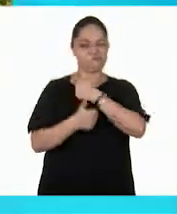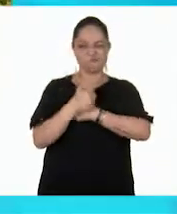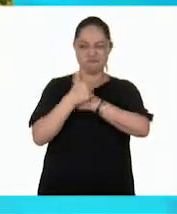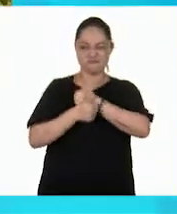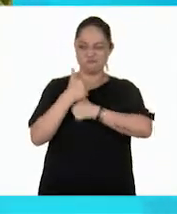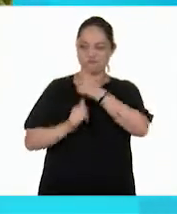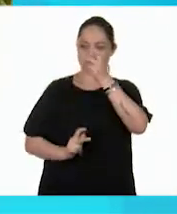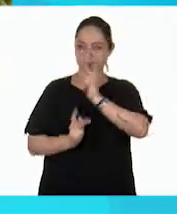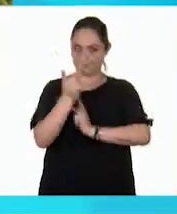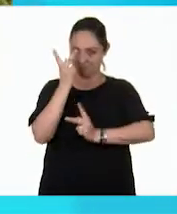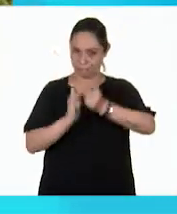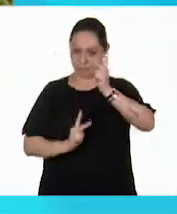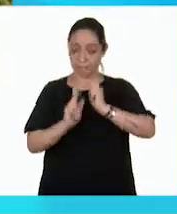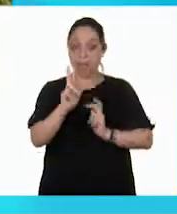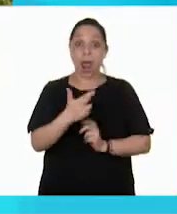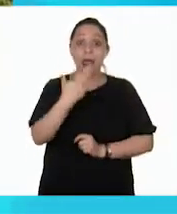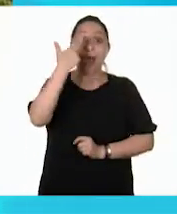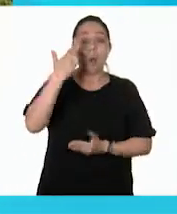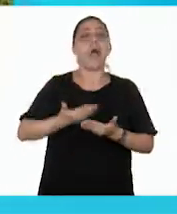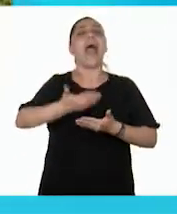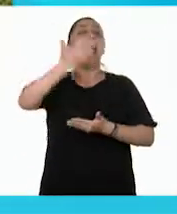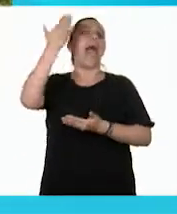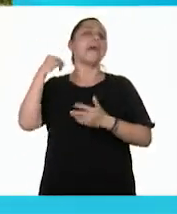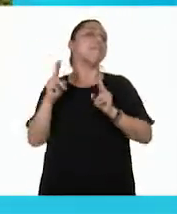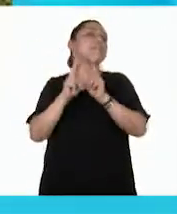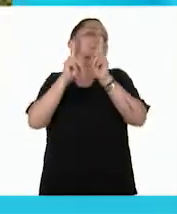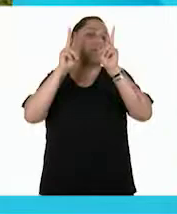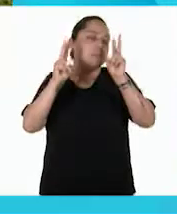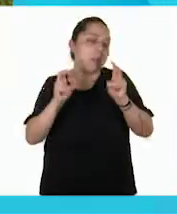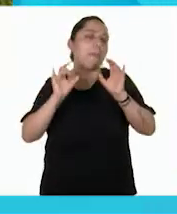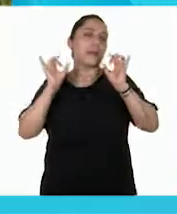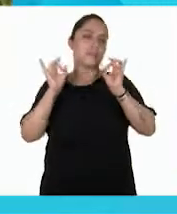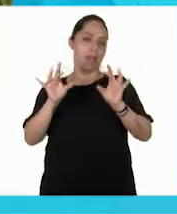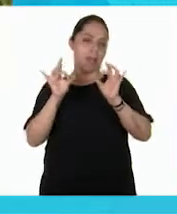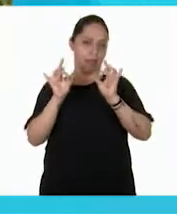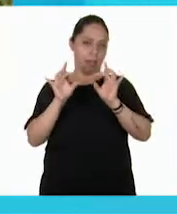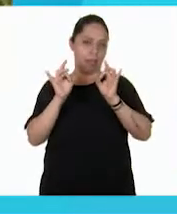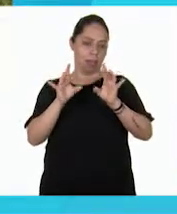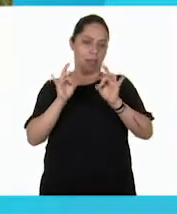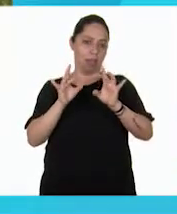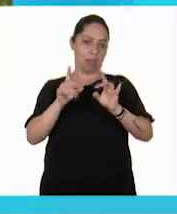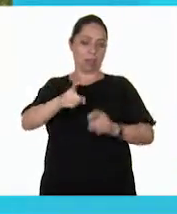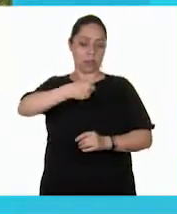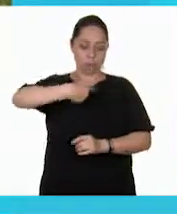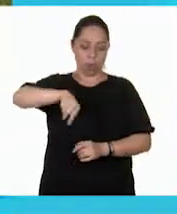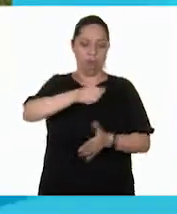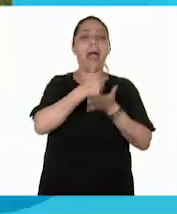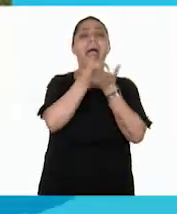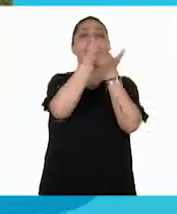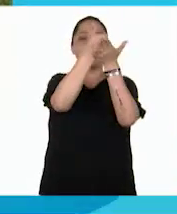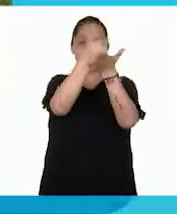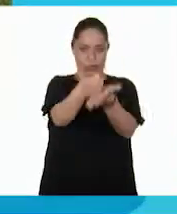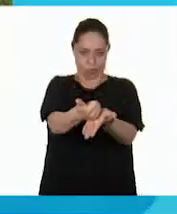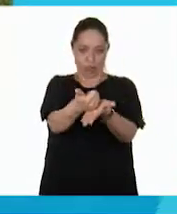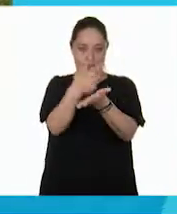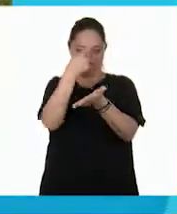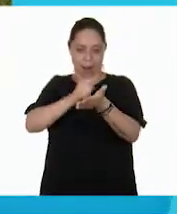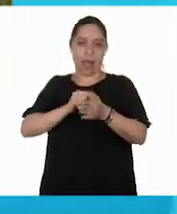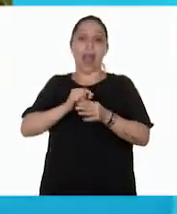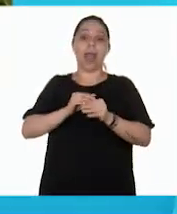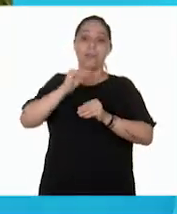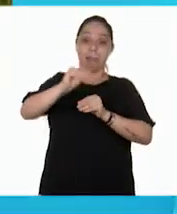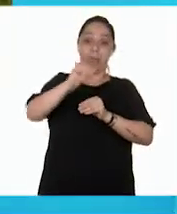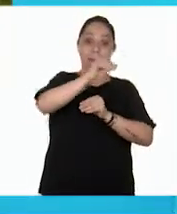plantas. Recuerden que ya vimos este tema en clases anteriores, por lo que queremos ayudar a poder avanzar